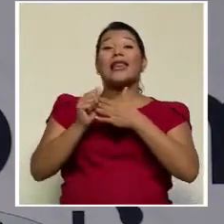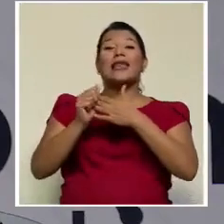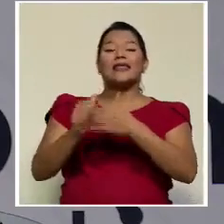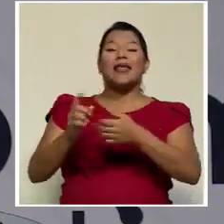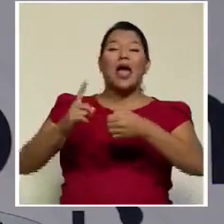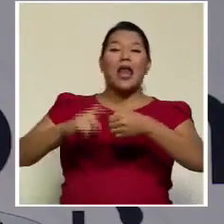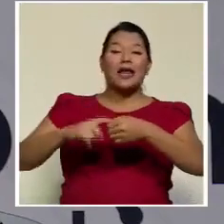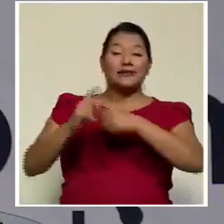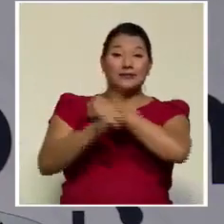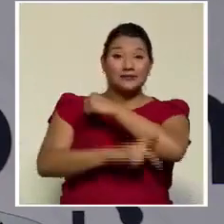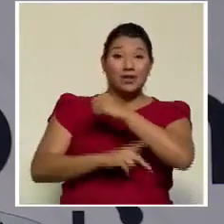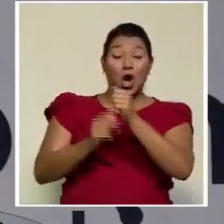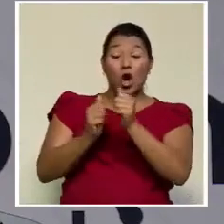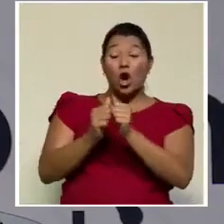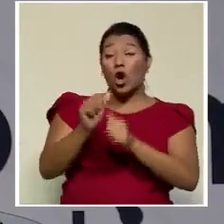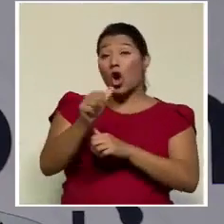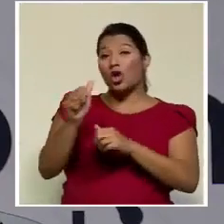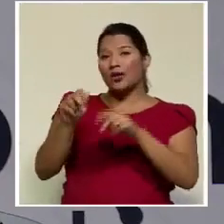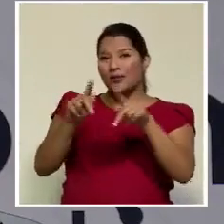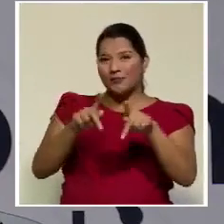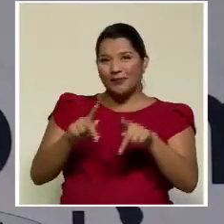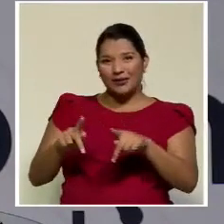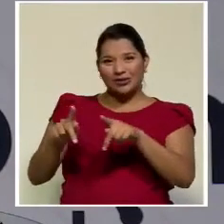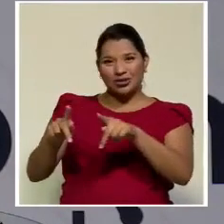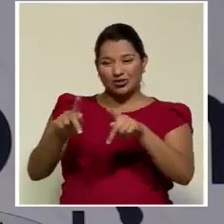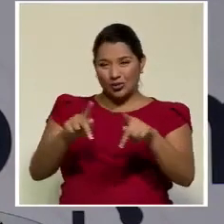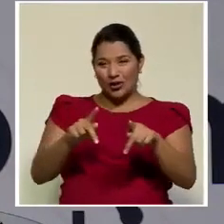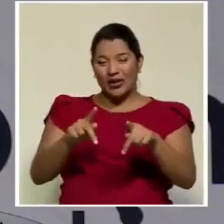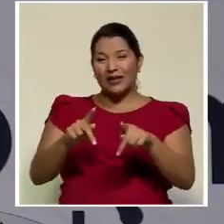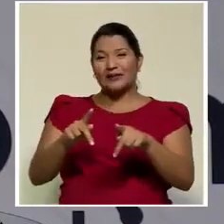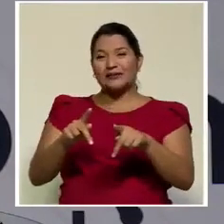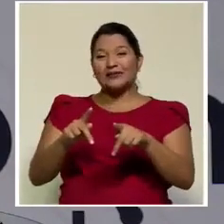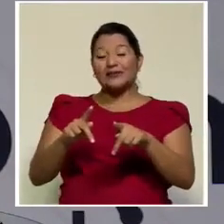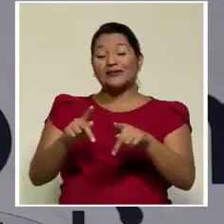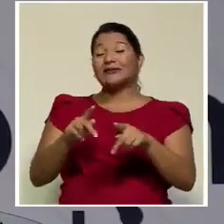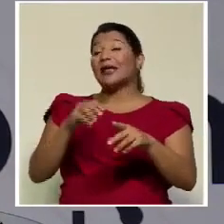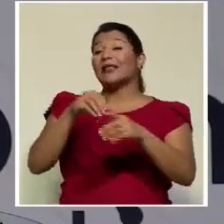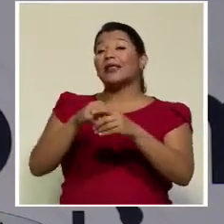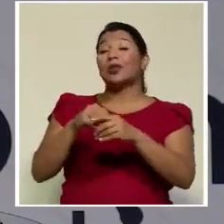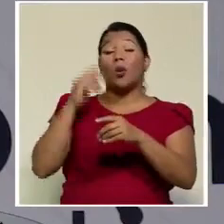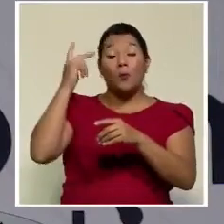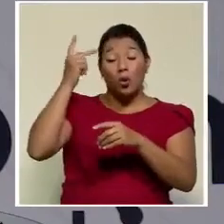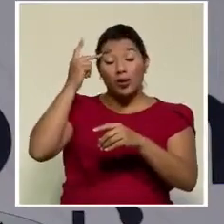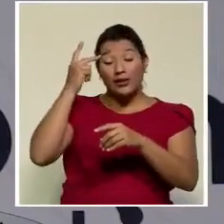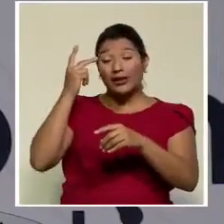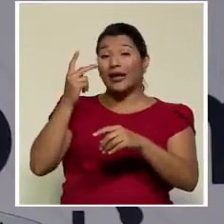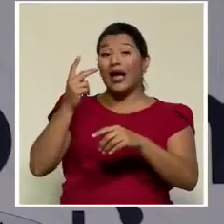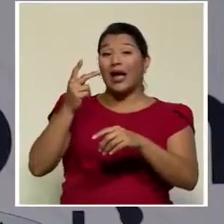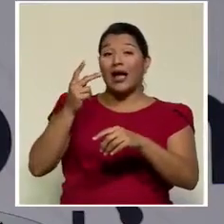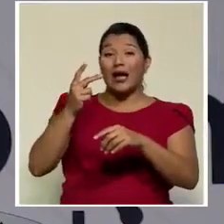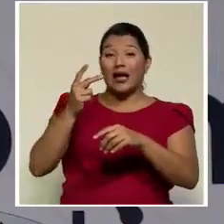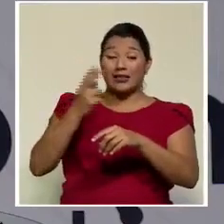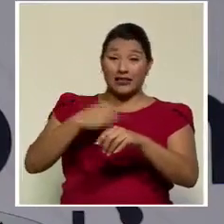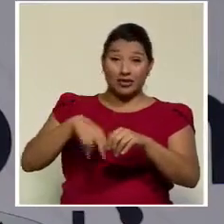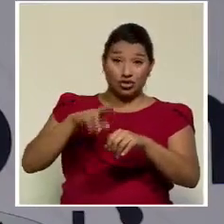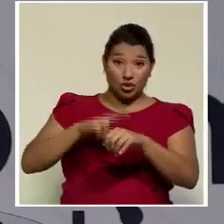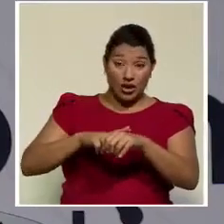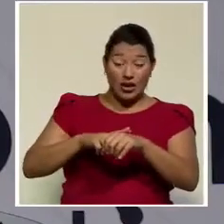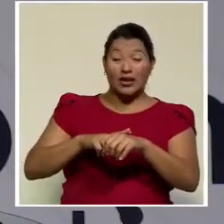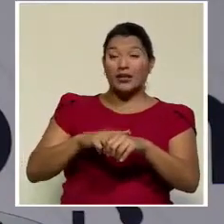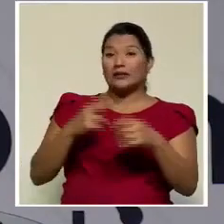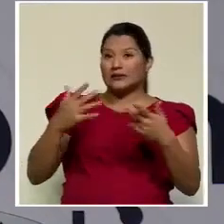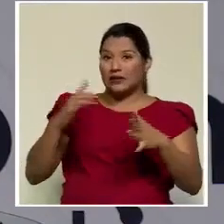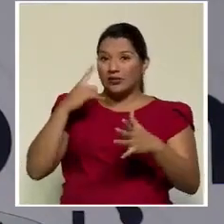junto con otros renegados, por decirlo así, de la política tradicional y de la política partidaria del bipartidismo. Y eso queda